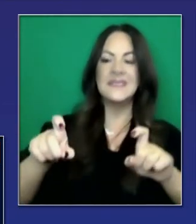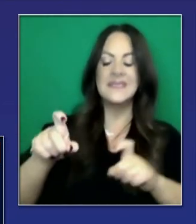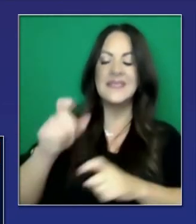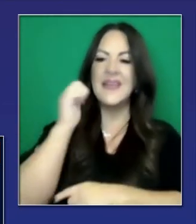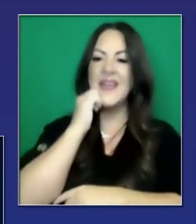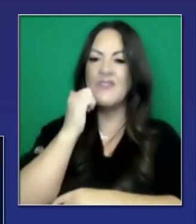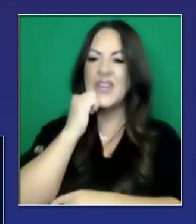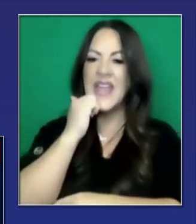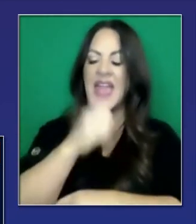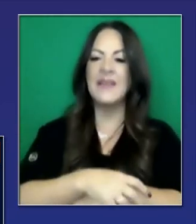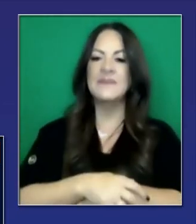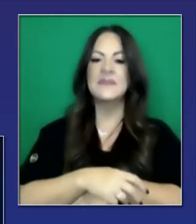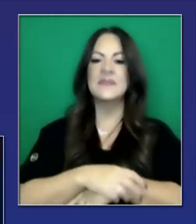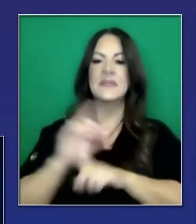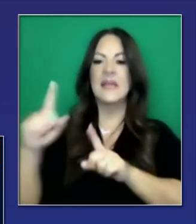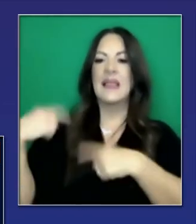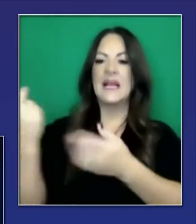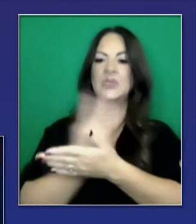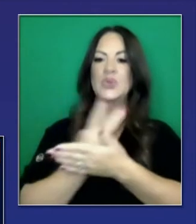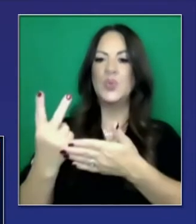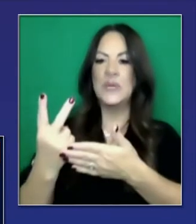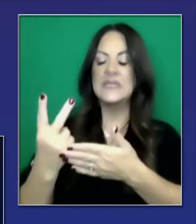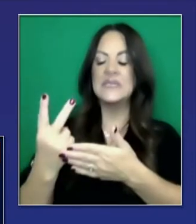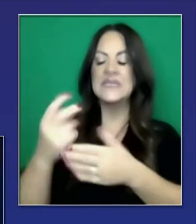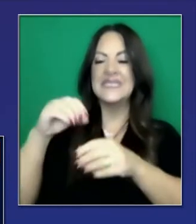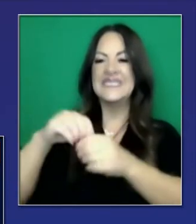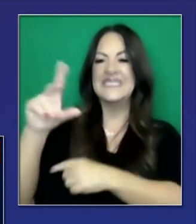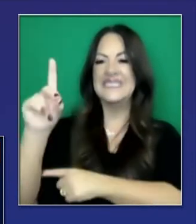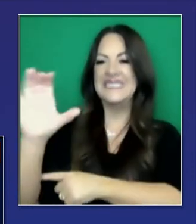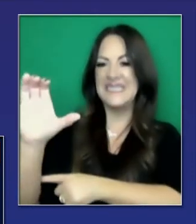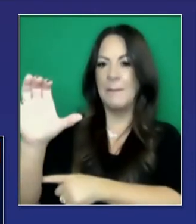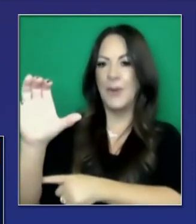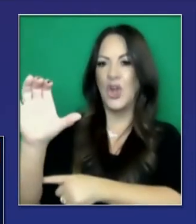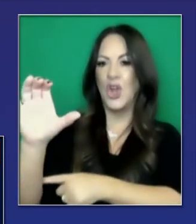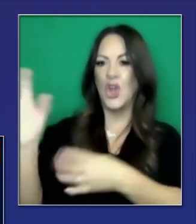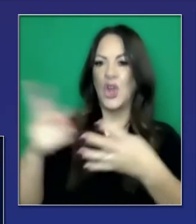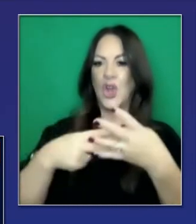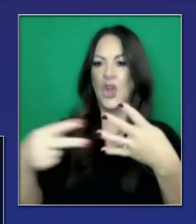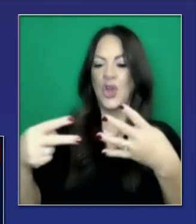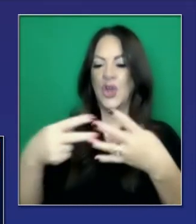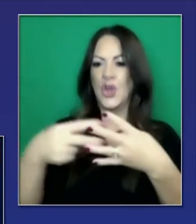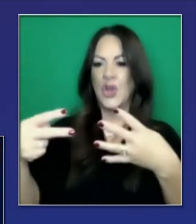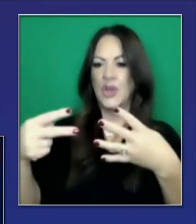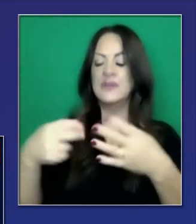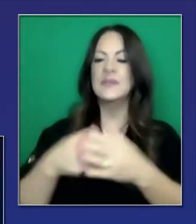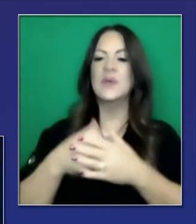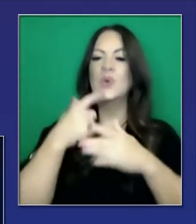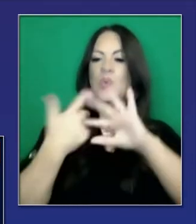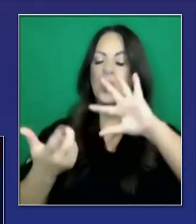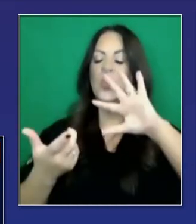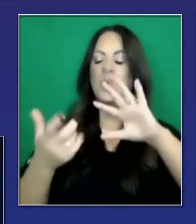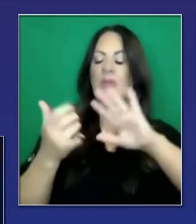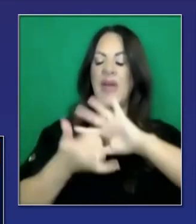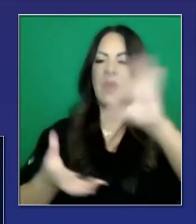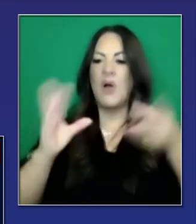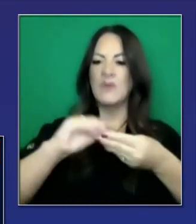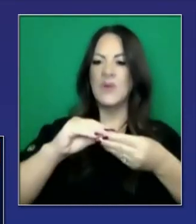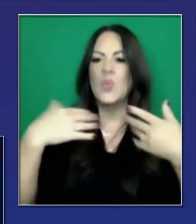pruebas y más en las últimas dos semanas. En este diciembre, los números de las pruebas es de todo el mes.